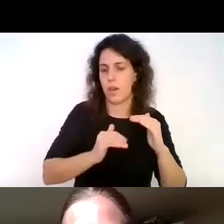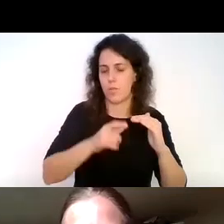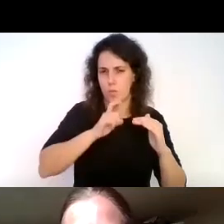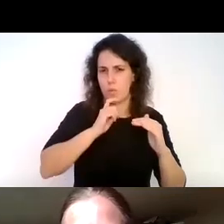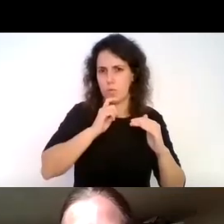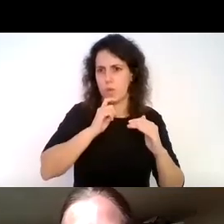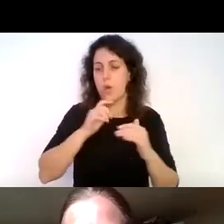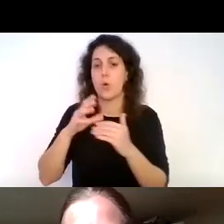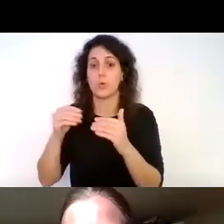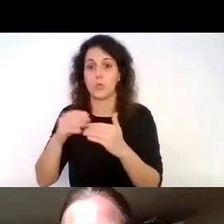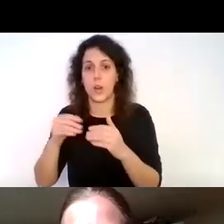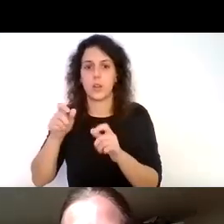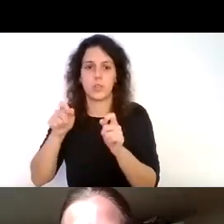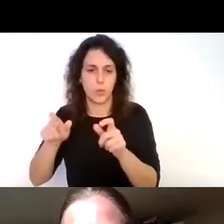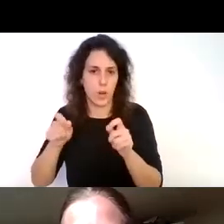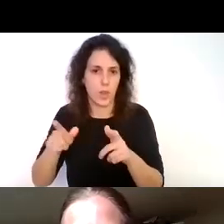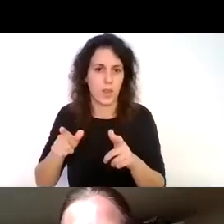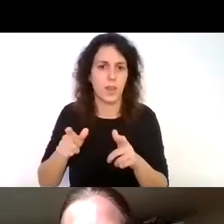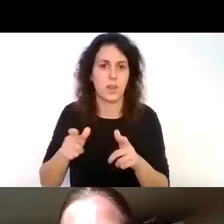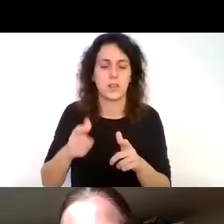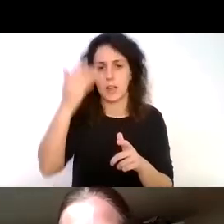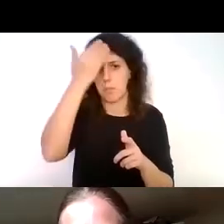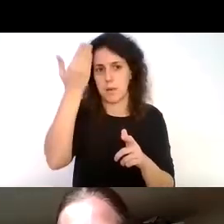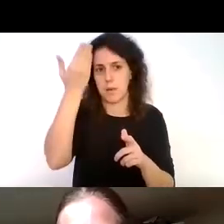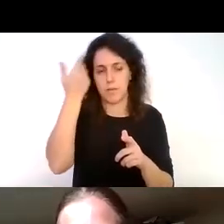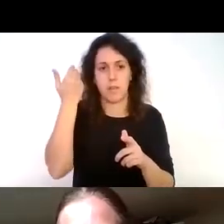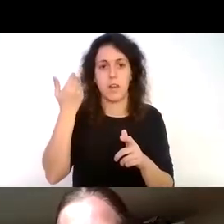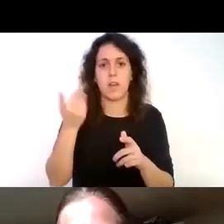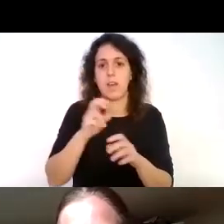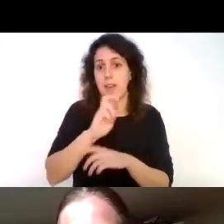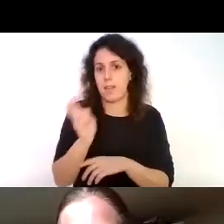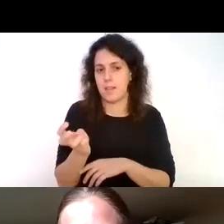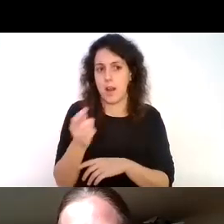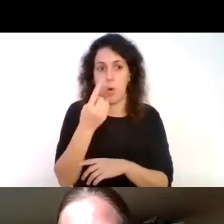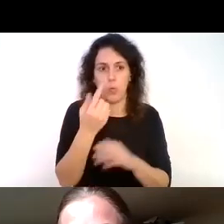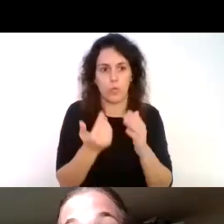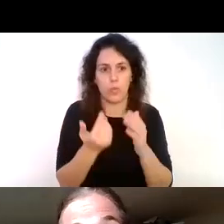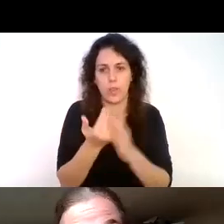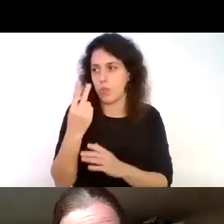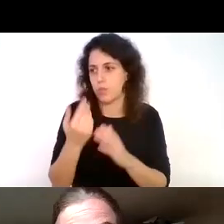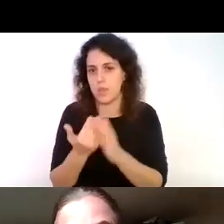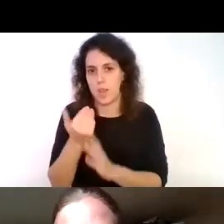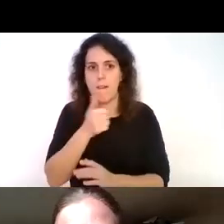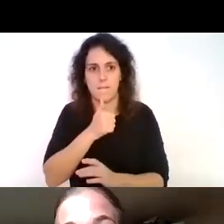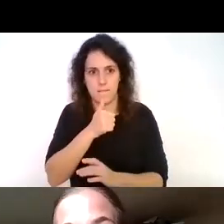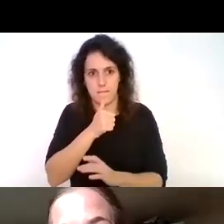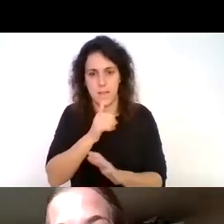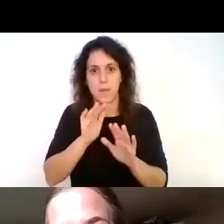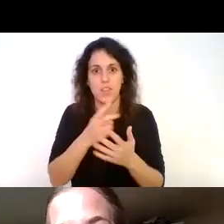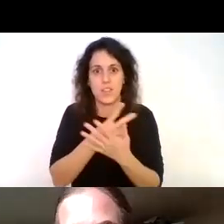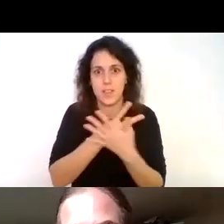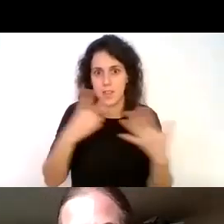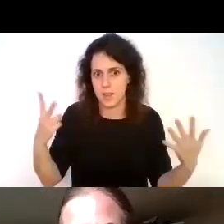usuaria de sillas de ruedas lesiones medulares etc un día o dos todavía aguanta pero 17 me parece